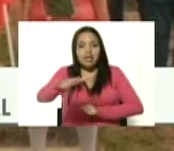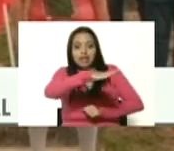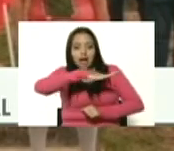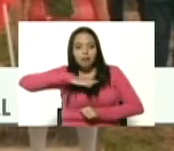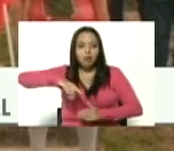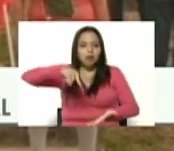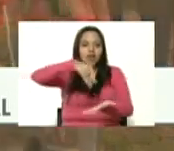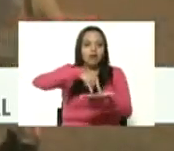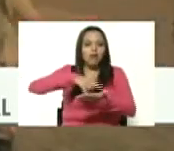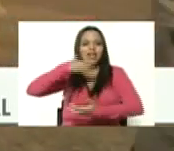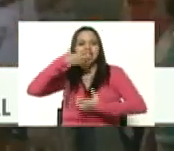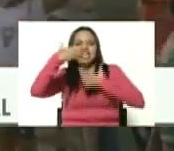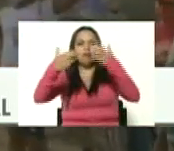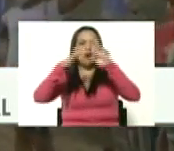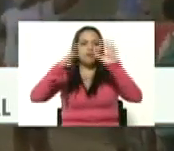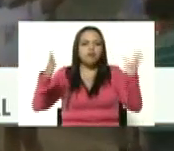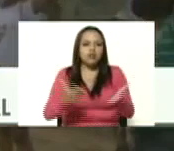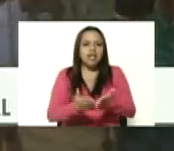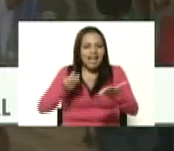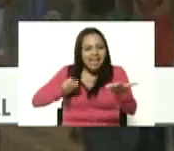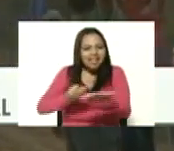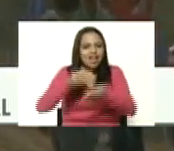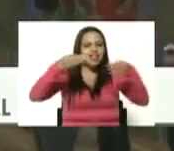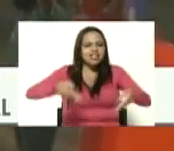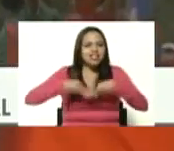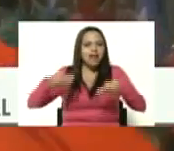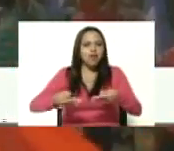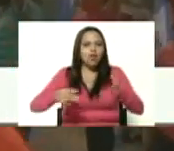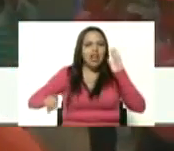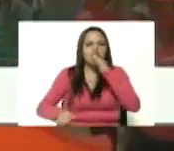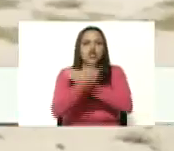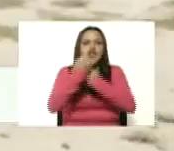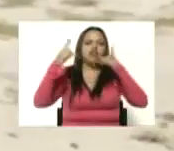Carabobo le gritamos al mundo leales siempre adelante